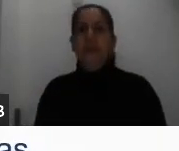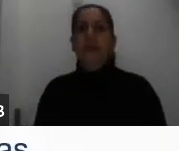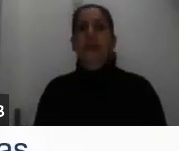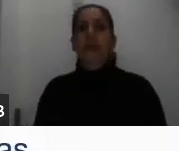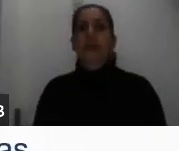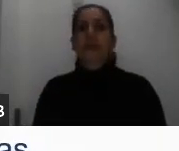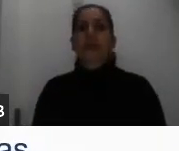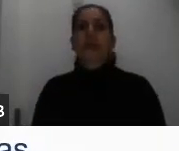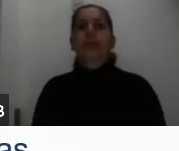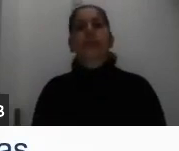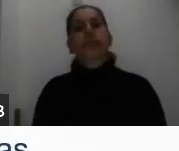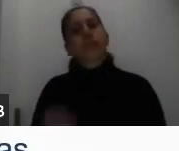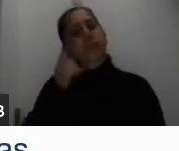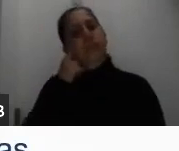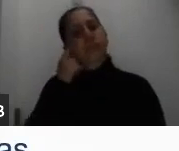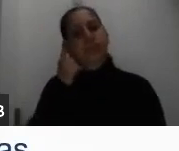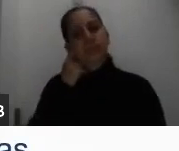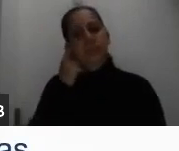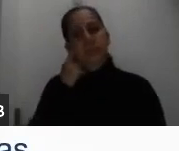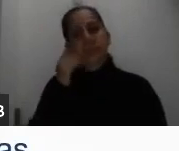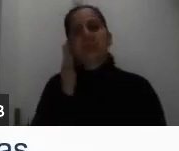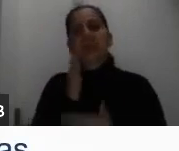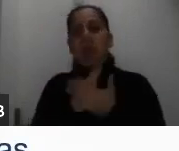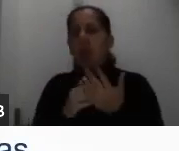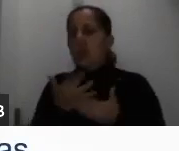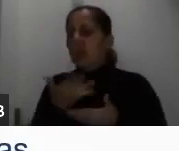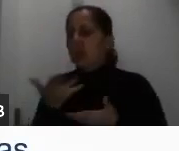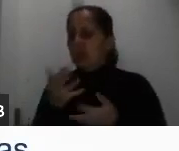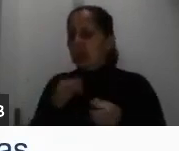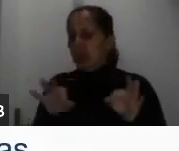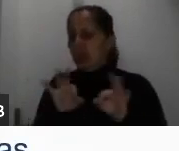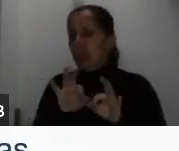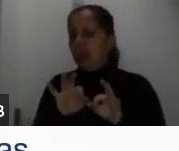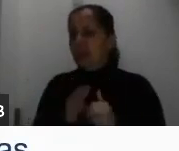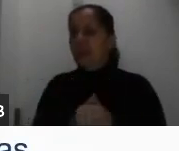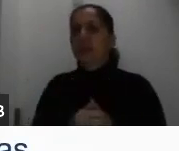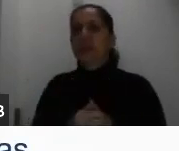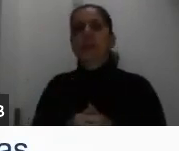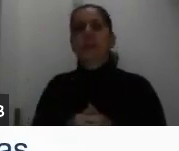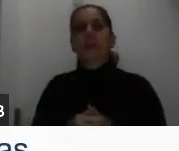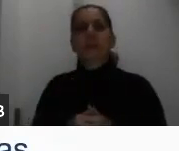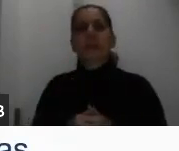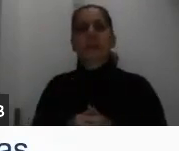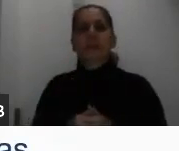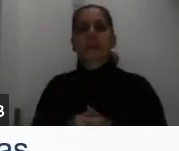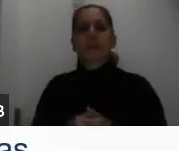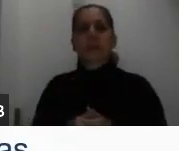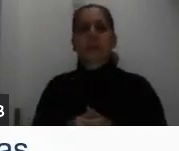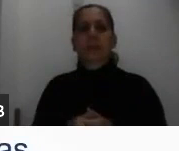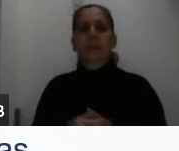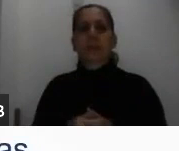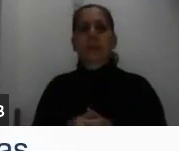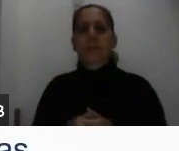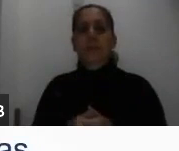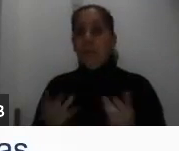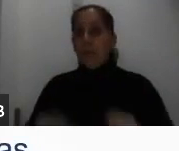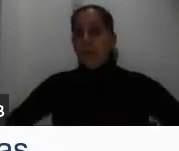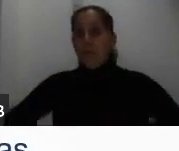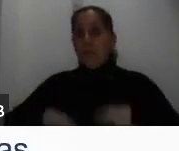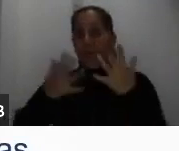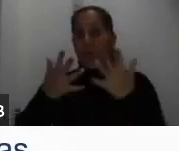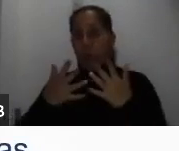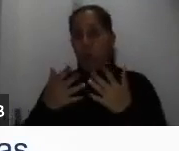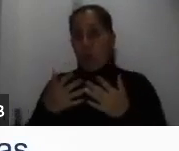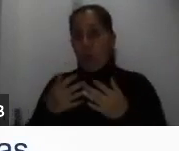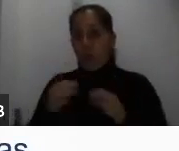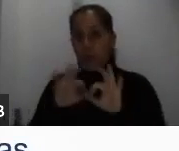Vamos a ver algunos puntos importantes por aquí de los gastos familiares. Entonces,